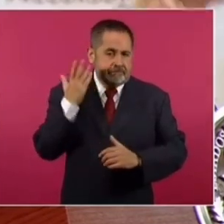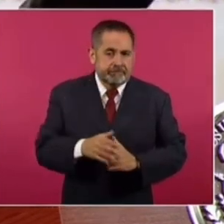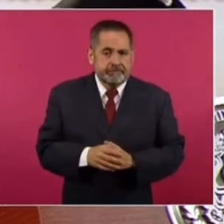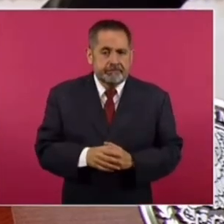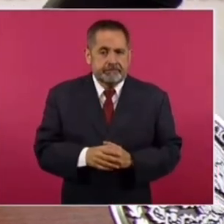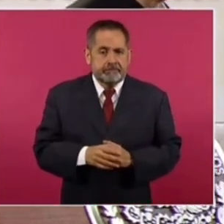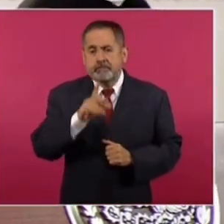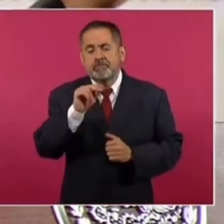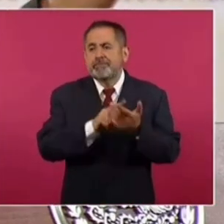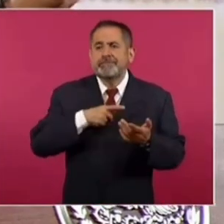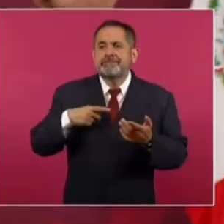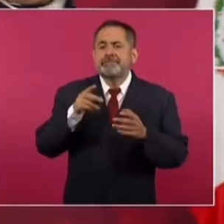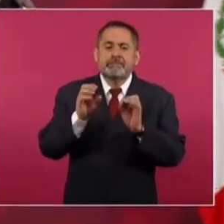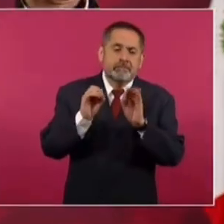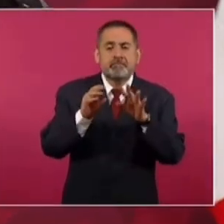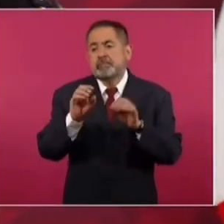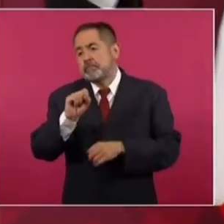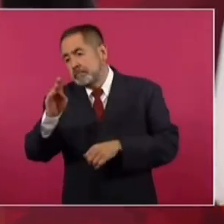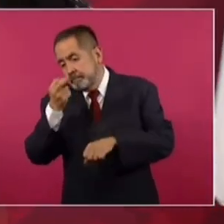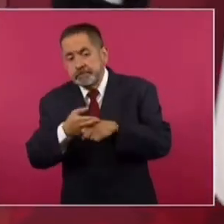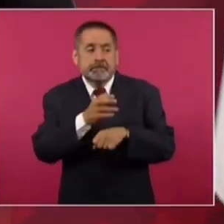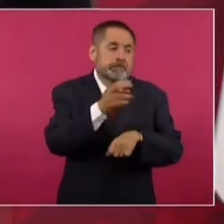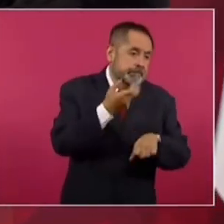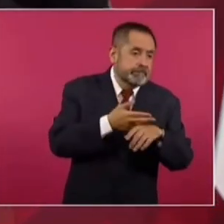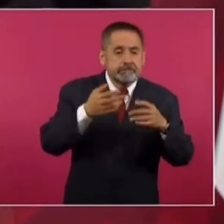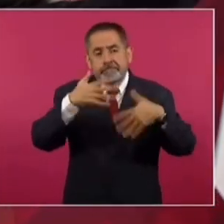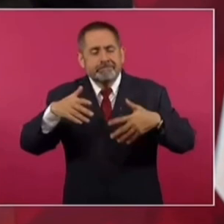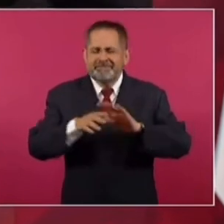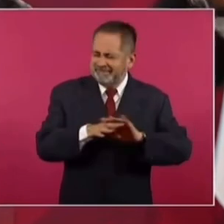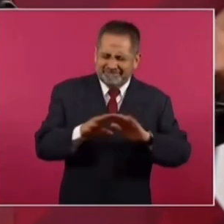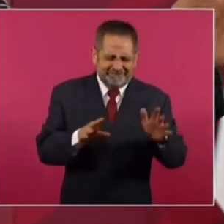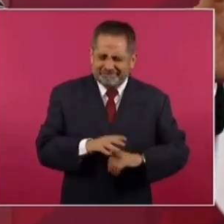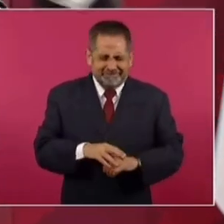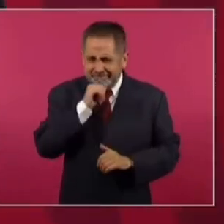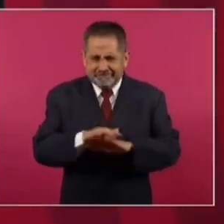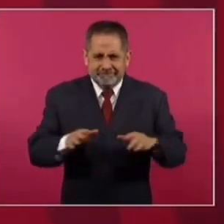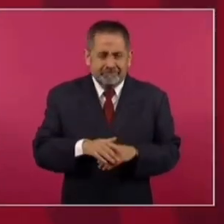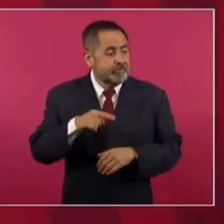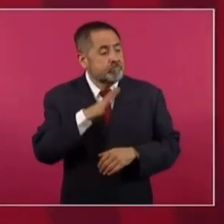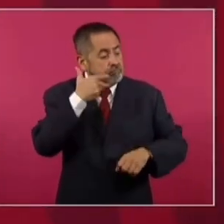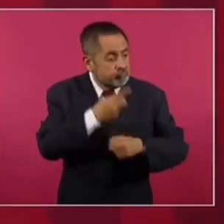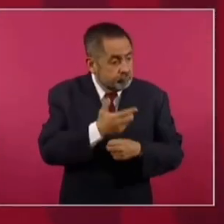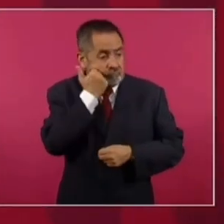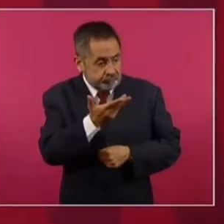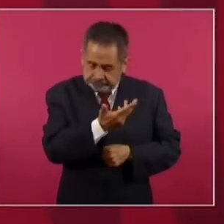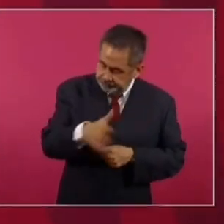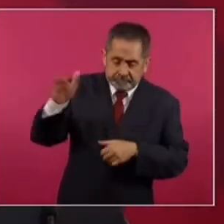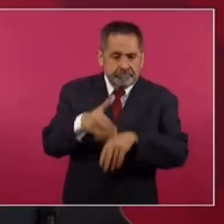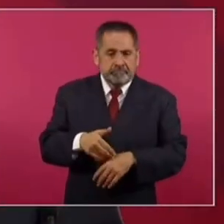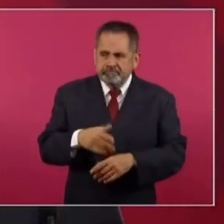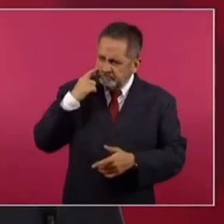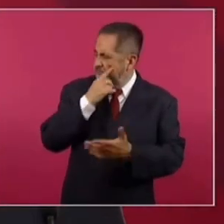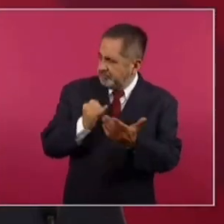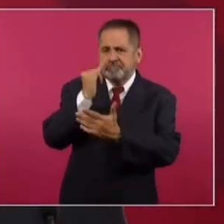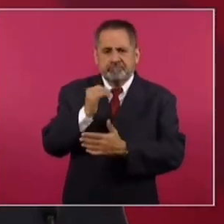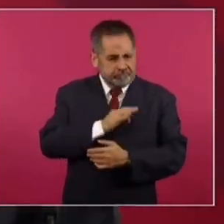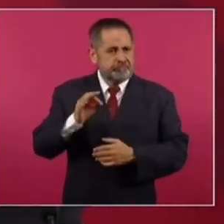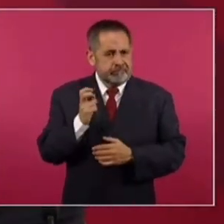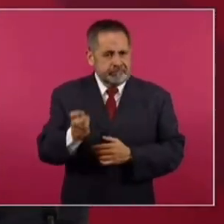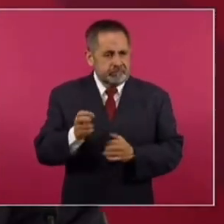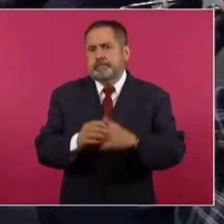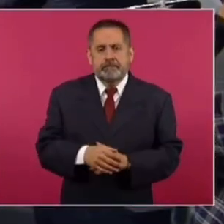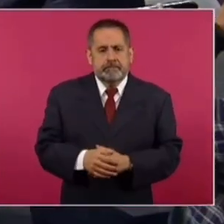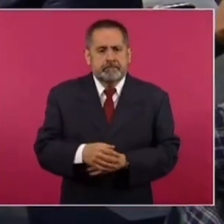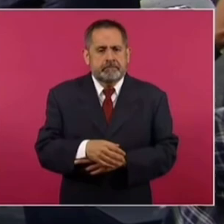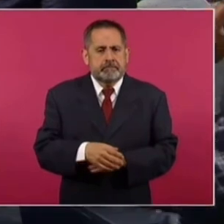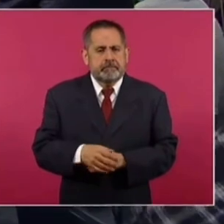Y esto no es un asunto de oficinas, de subsecretarías, de secretarías, de estructura, de aparato burocrático. Es un asunto de voluntad, de decisión, de